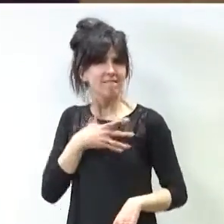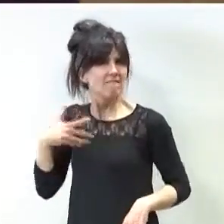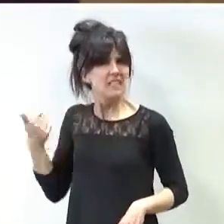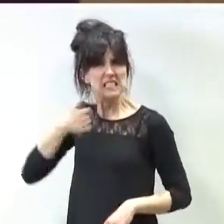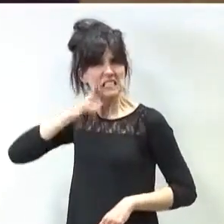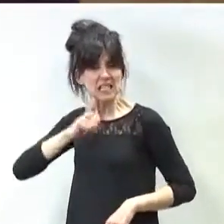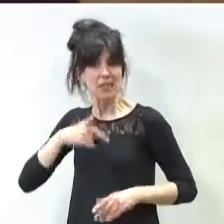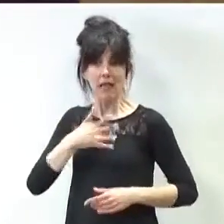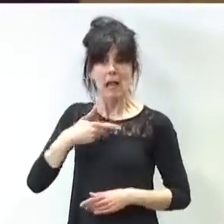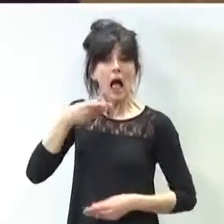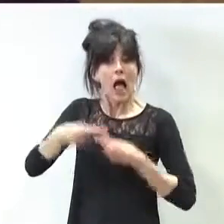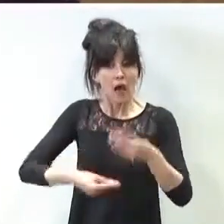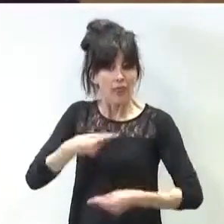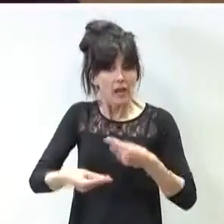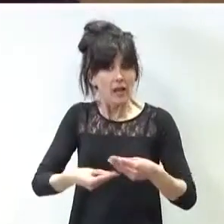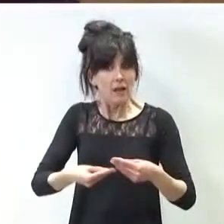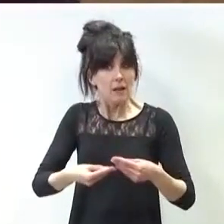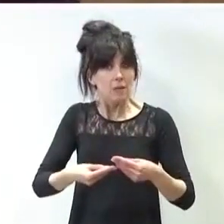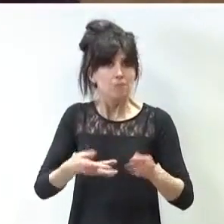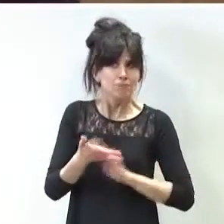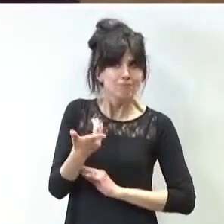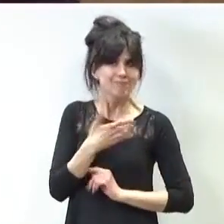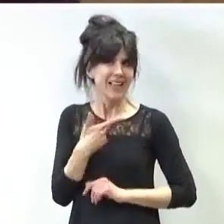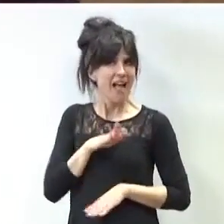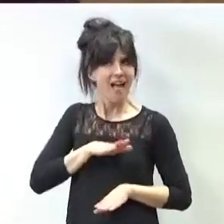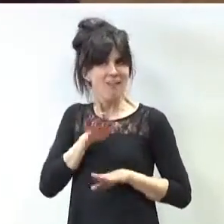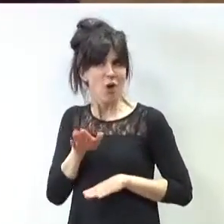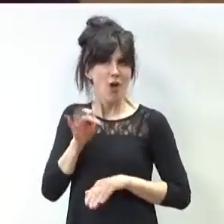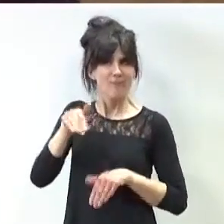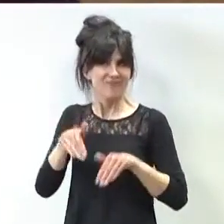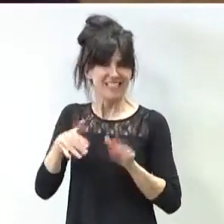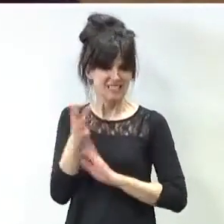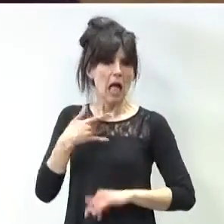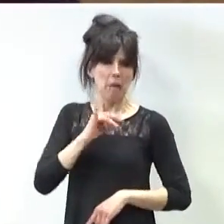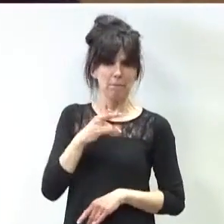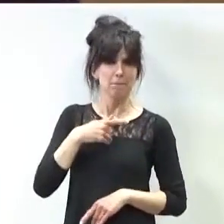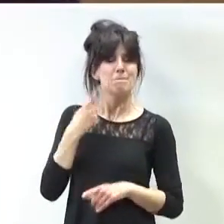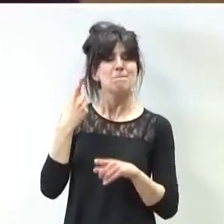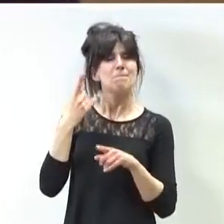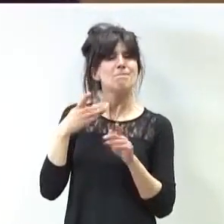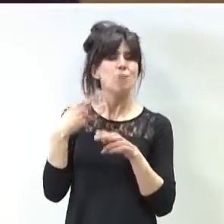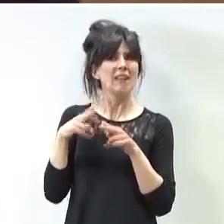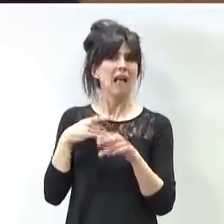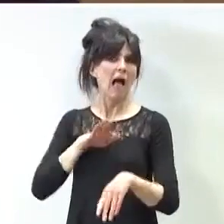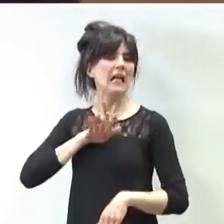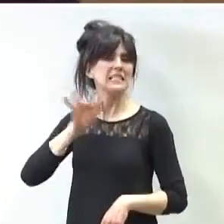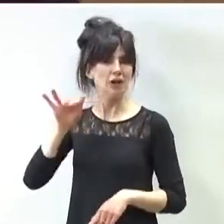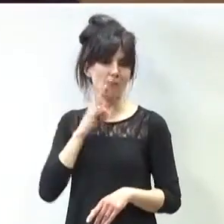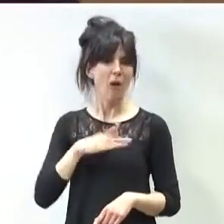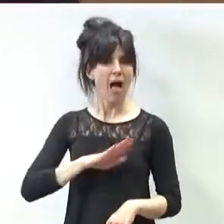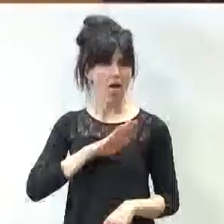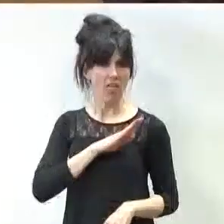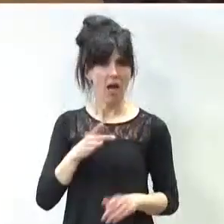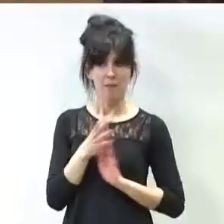Cuando quiere hacer gestos electorales, hay política exterior. Gaza. Cuando quiere promocionar su